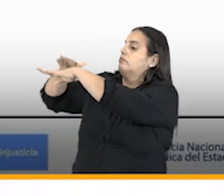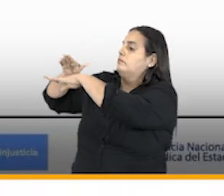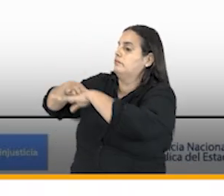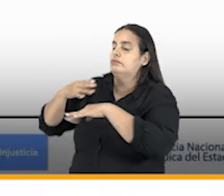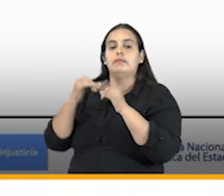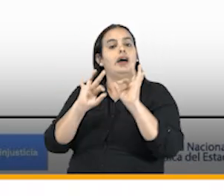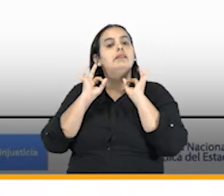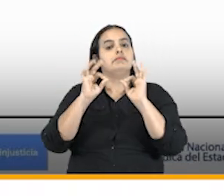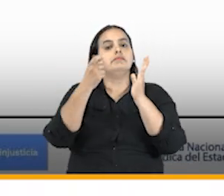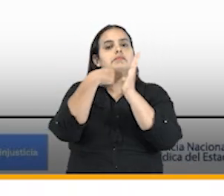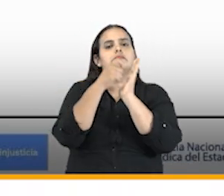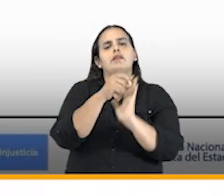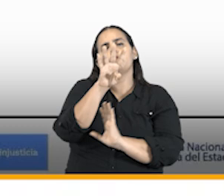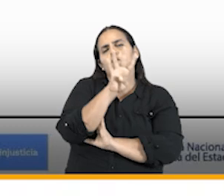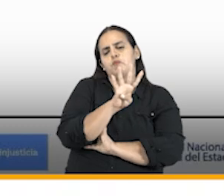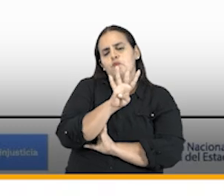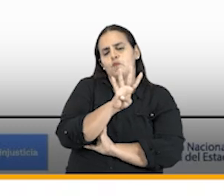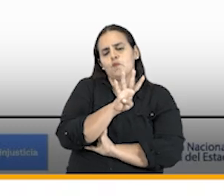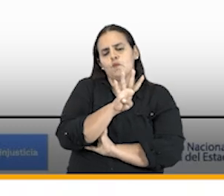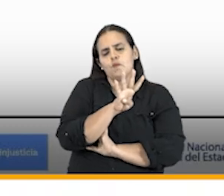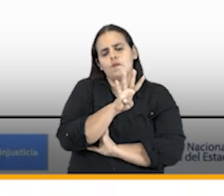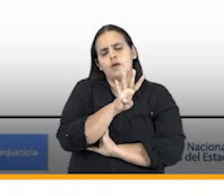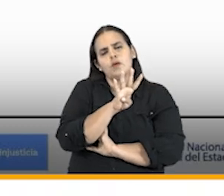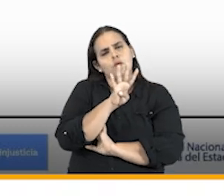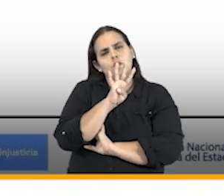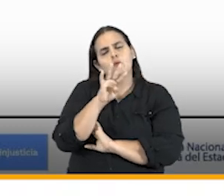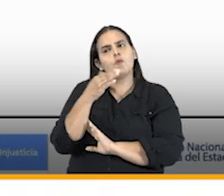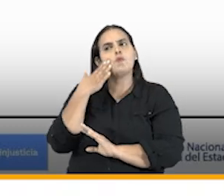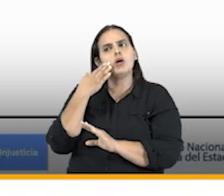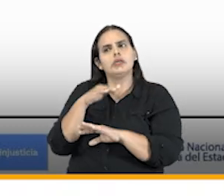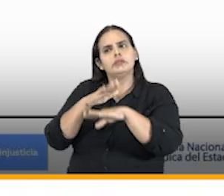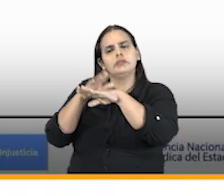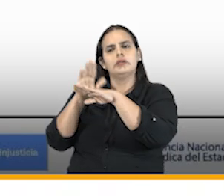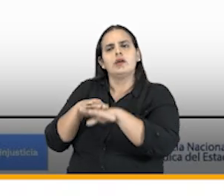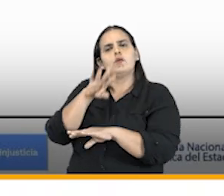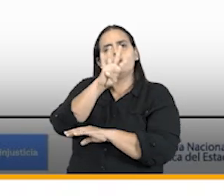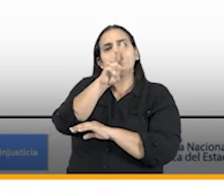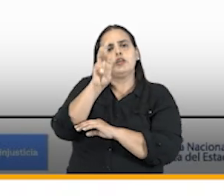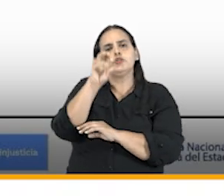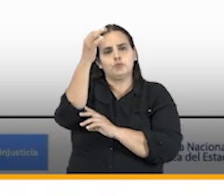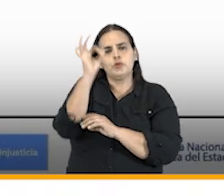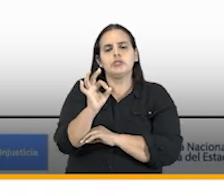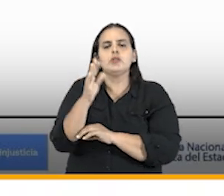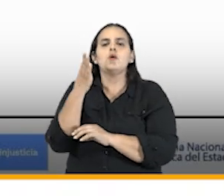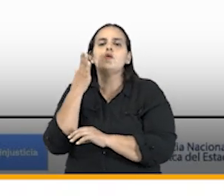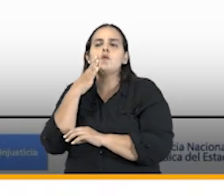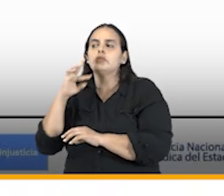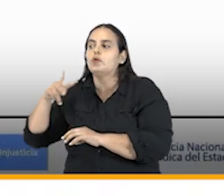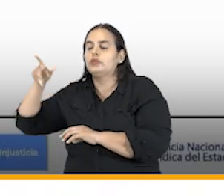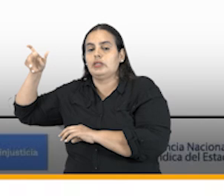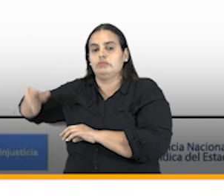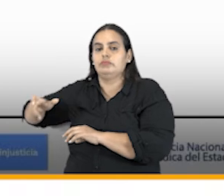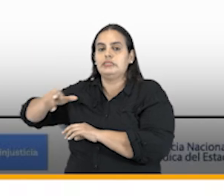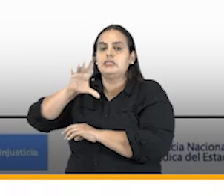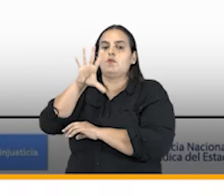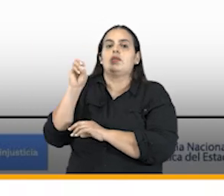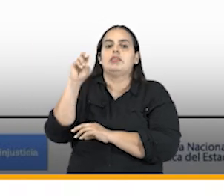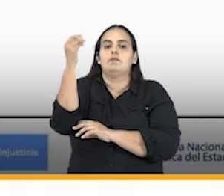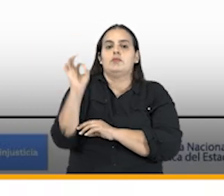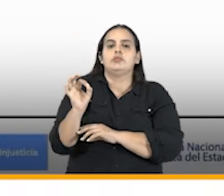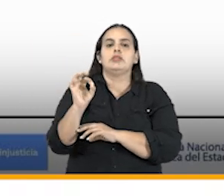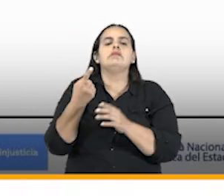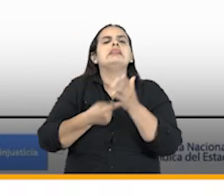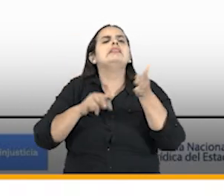tasa de éxito es el 40 y cuando es convocada la tasa de éxito es del 48% cuando es convocante es del 50%